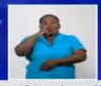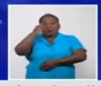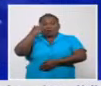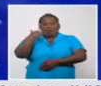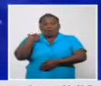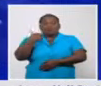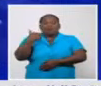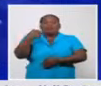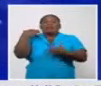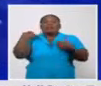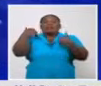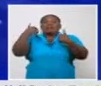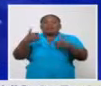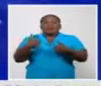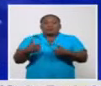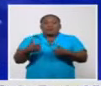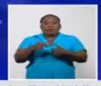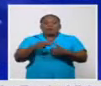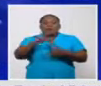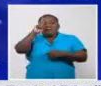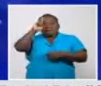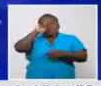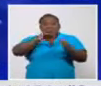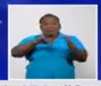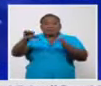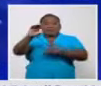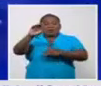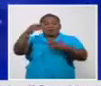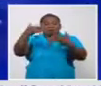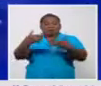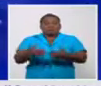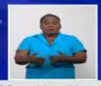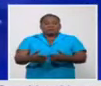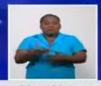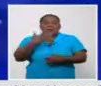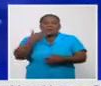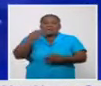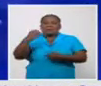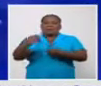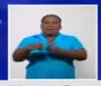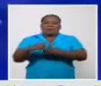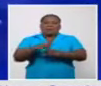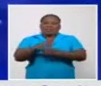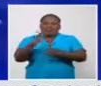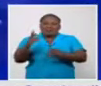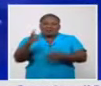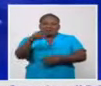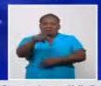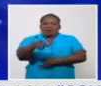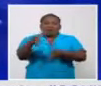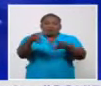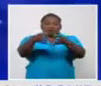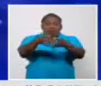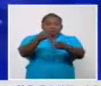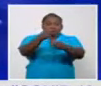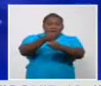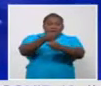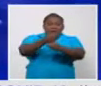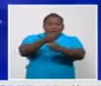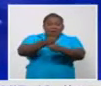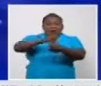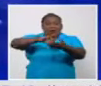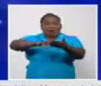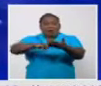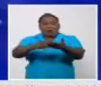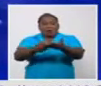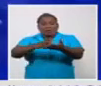del Ministerio de Salud Pública. Bienvenido, doctor. Muy buenos días. Muy buenos días para ti, para todo el equipo de trabajo, la intérprete